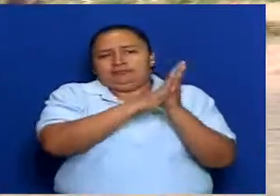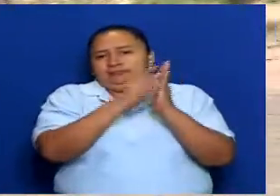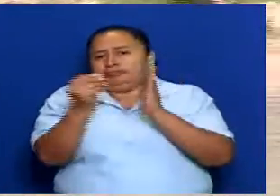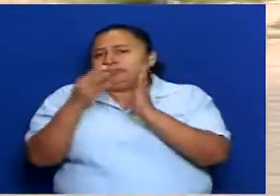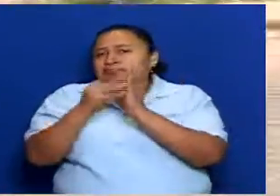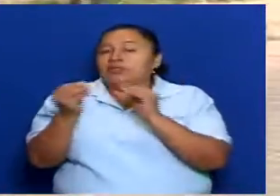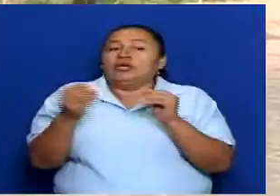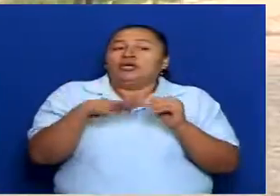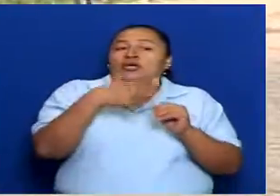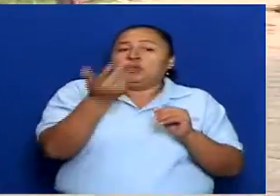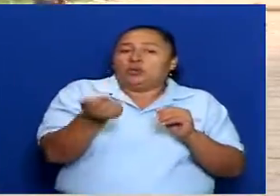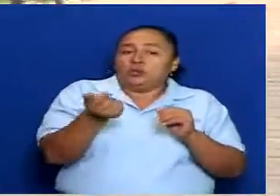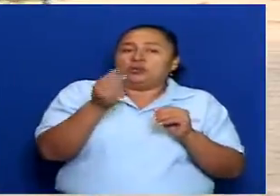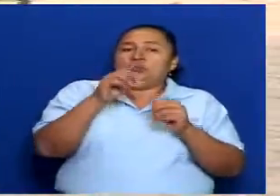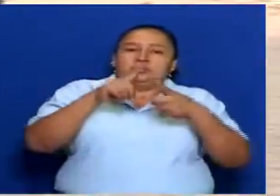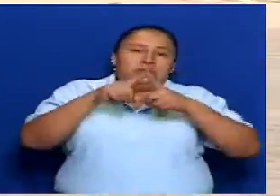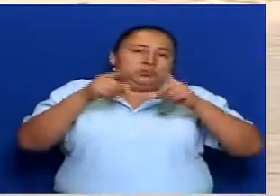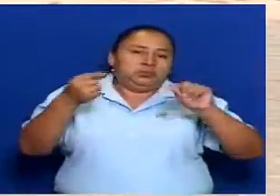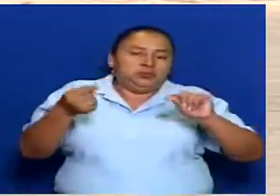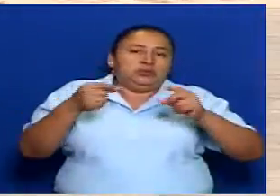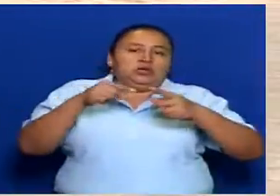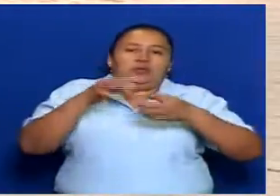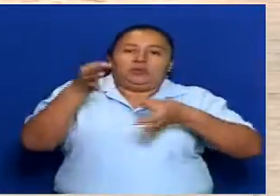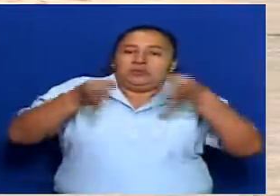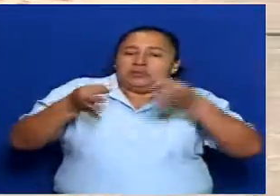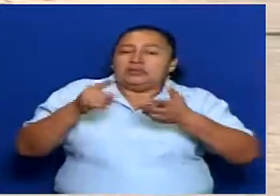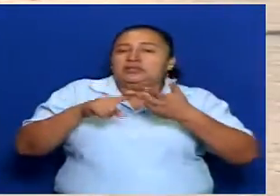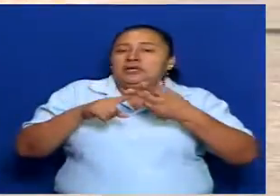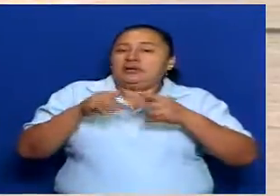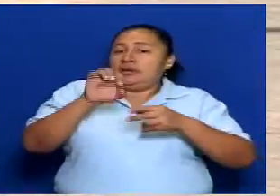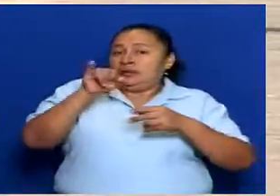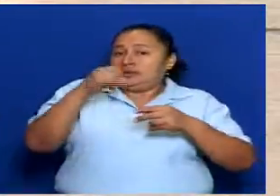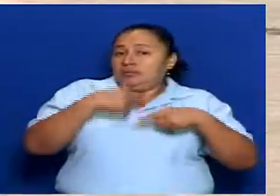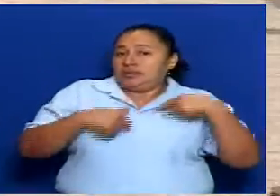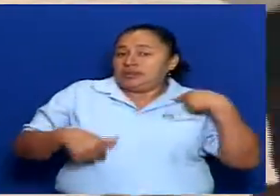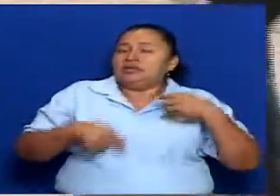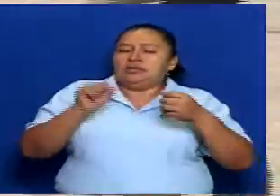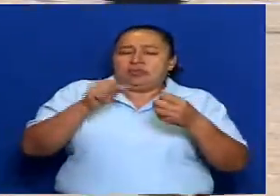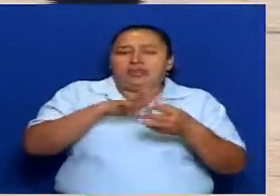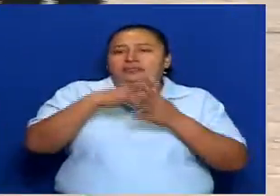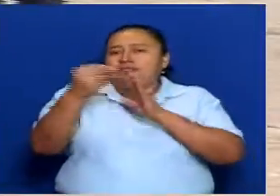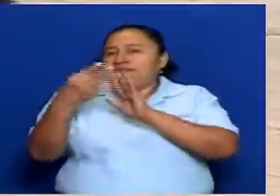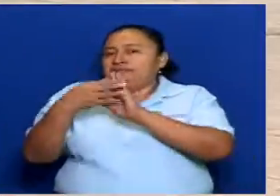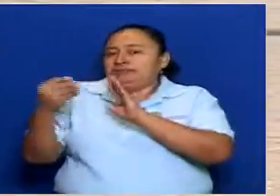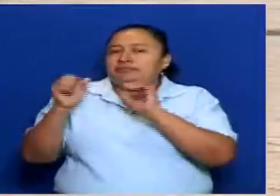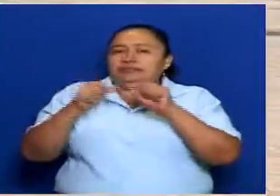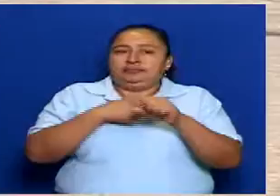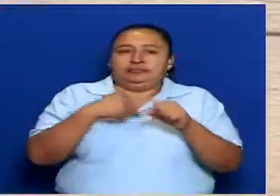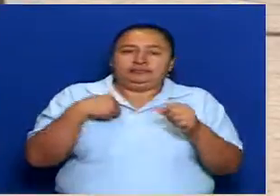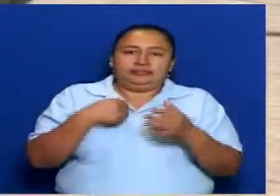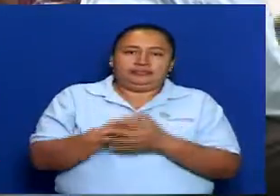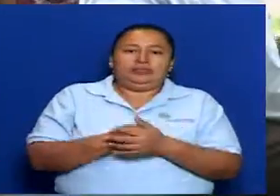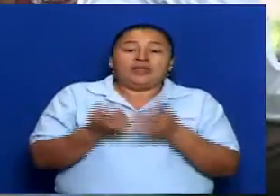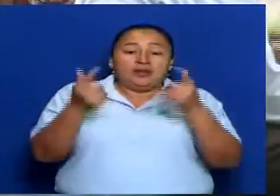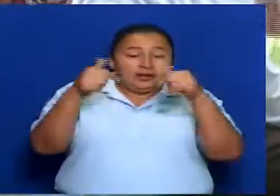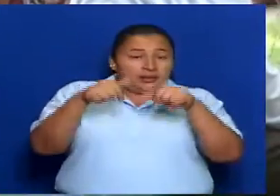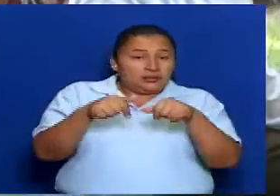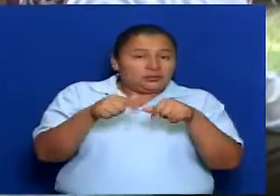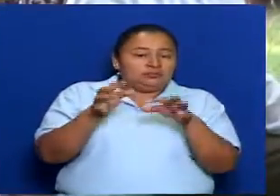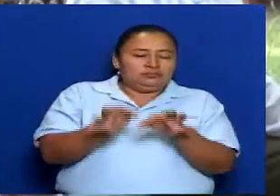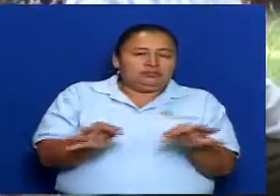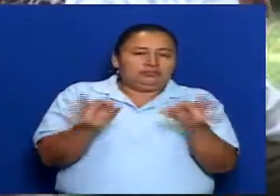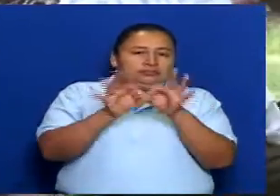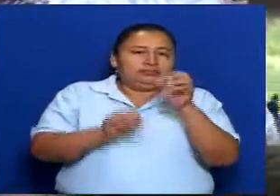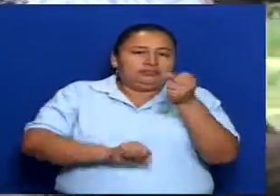otros poderes, es buenísimo que lo adopten, pues, porque esto es lo que le va a dar mayor solidez,